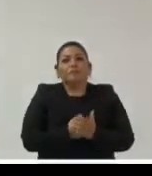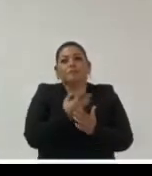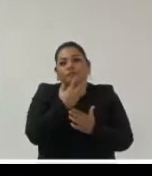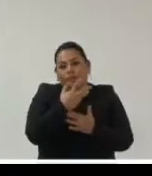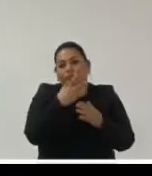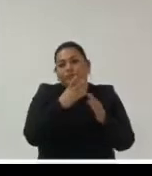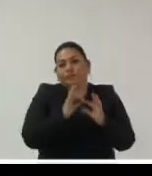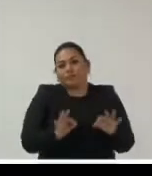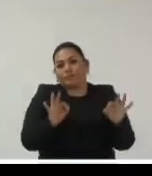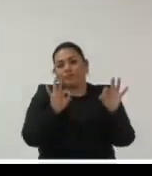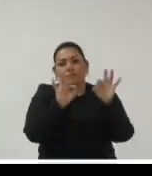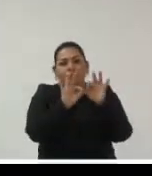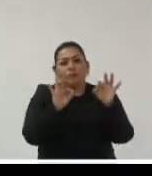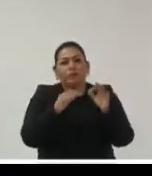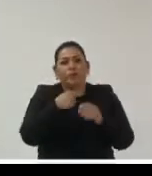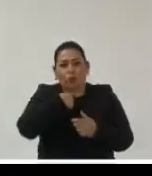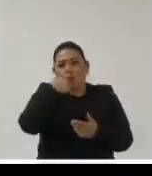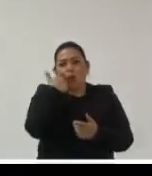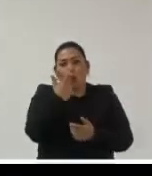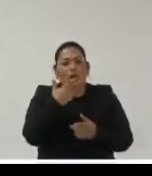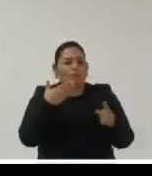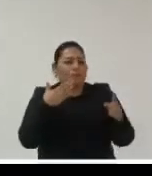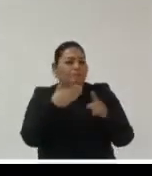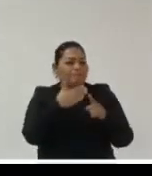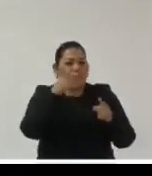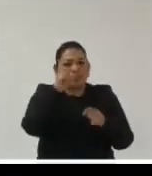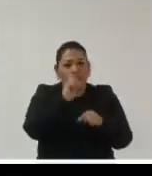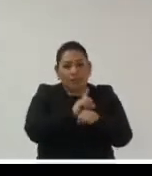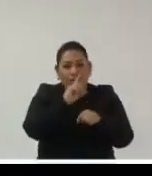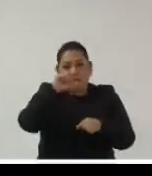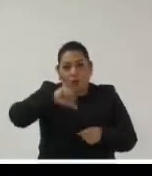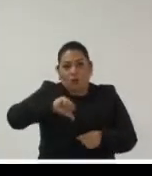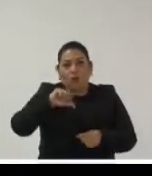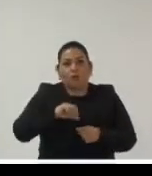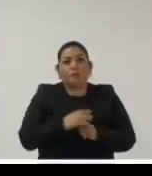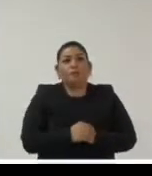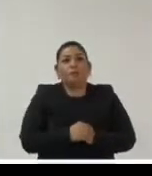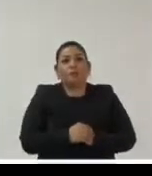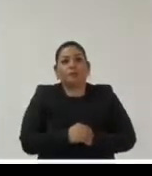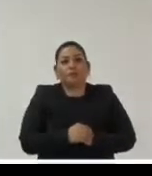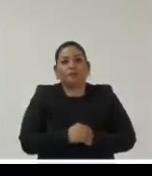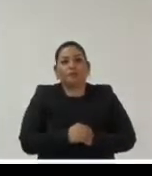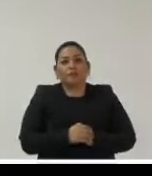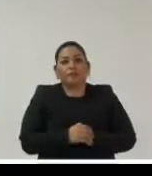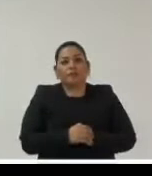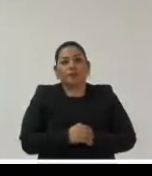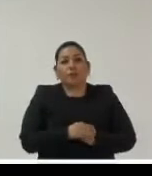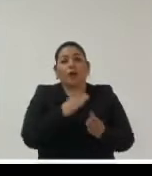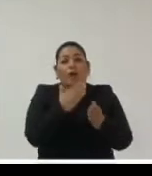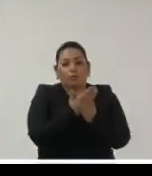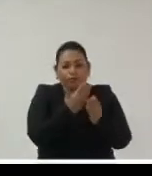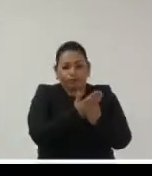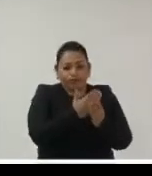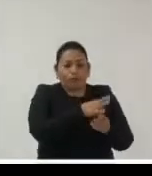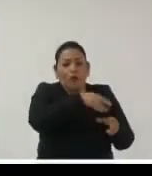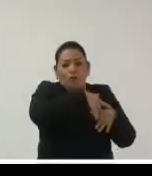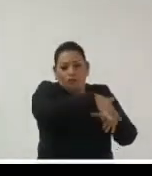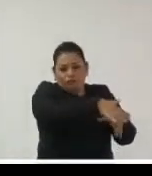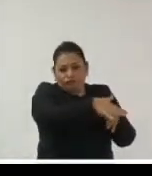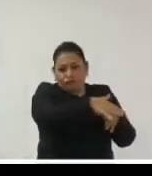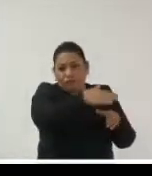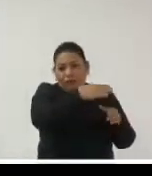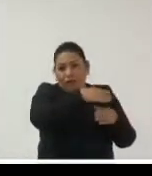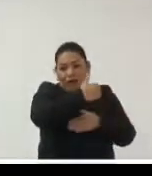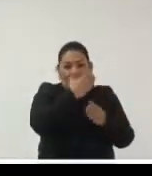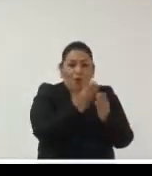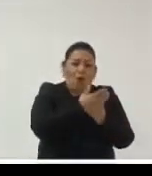fundamentales sobre las que yo quisiera referirme el día de hoy porque digamos que los archivos desde los orígenes de la